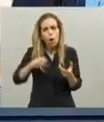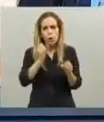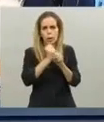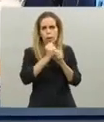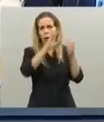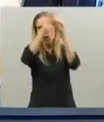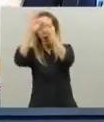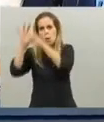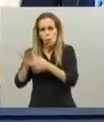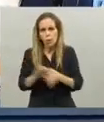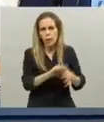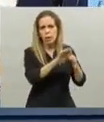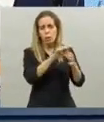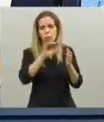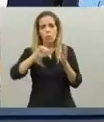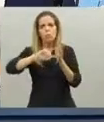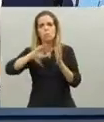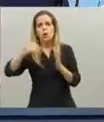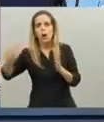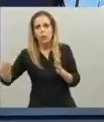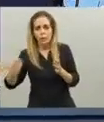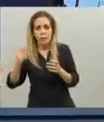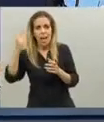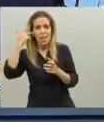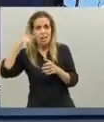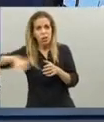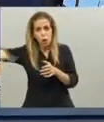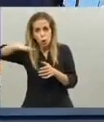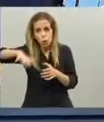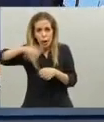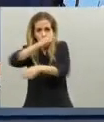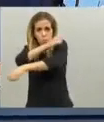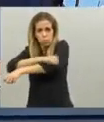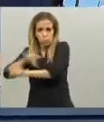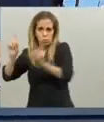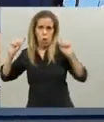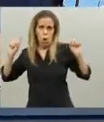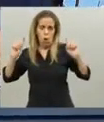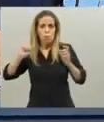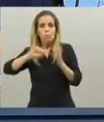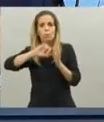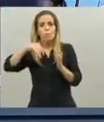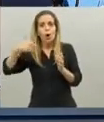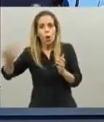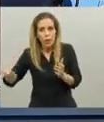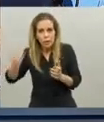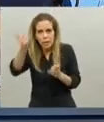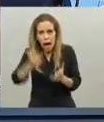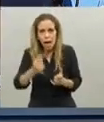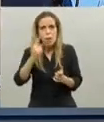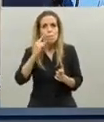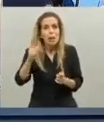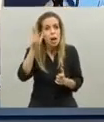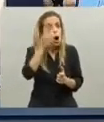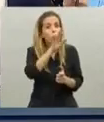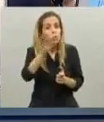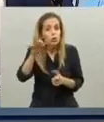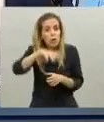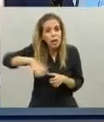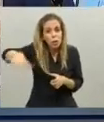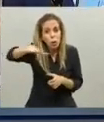estos barrios nosotros no tenemos 18 barrios populares en la provincia de Buenos Aires tenemos 1800 es otra magnitud pero